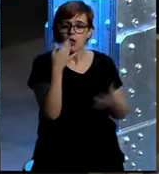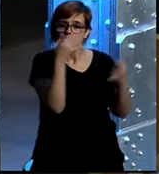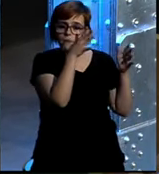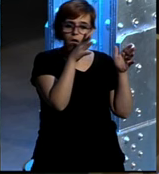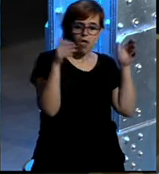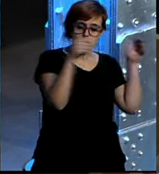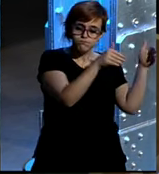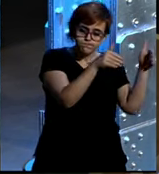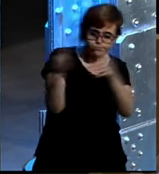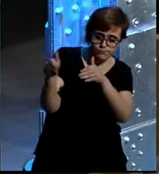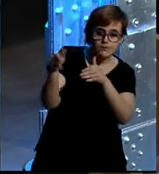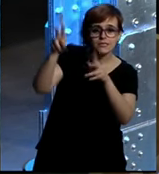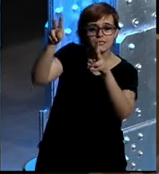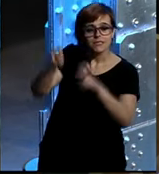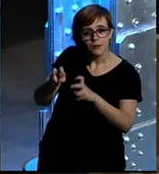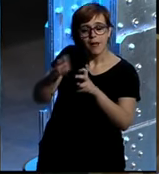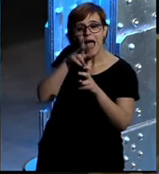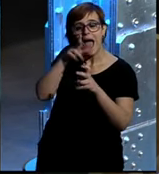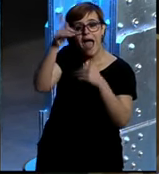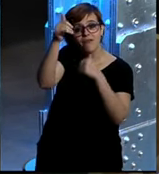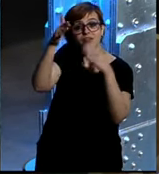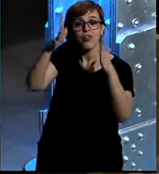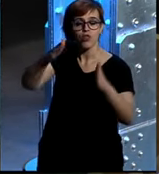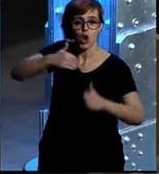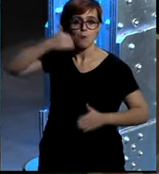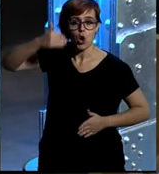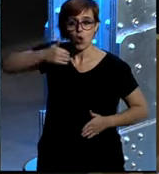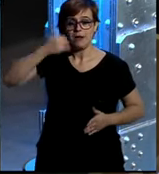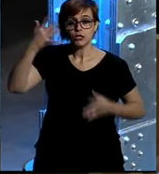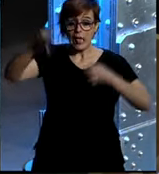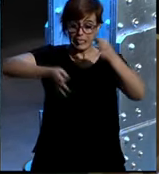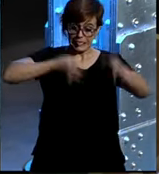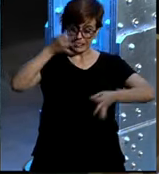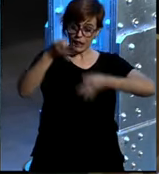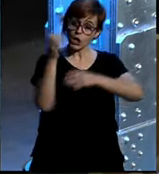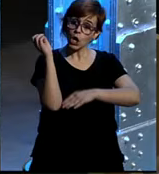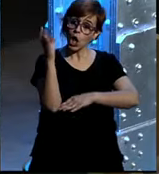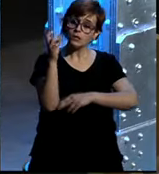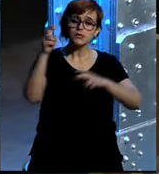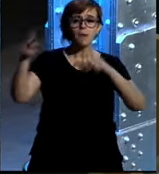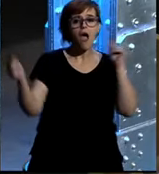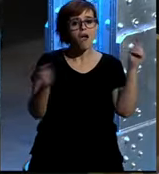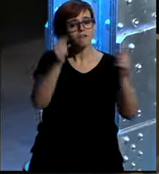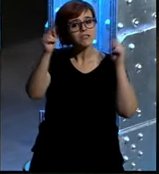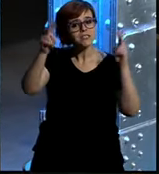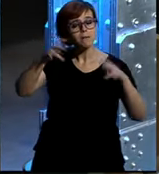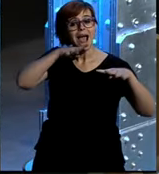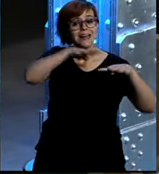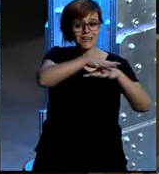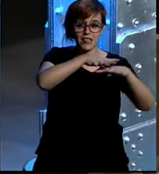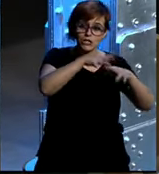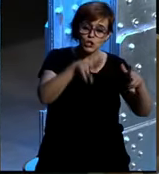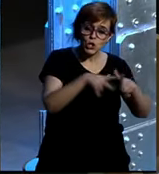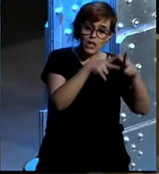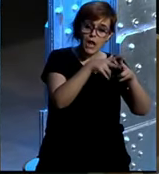dedicarse un poco también dedicarle un poco atención por lo menos en estos ciclos para hablar en la repercusión de las redes sociales